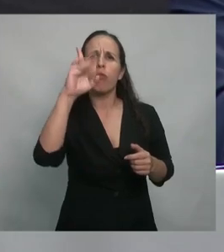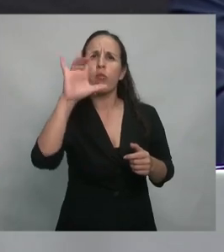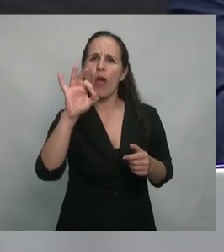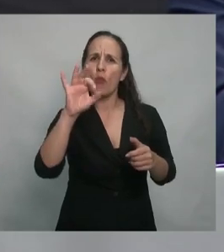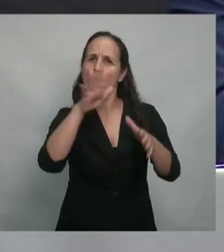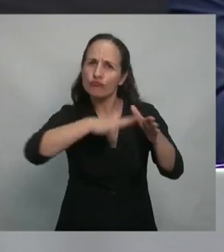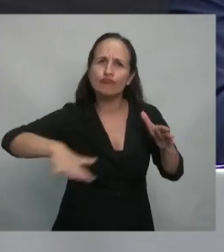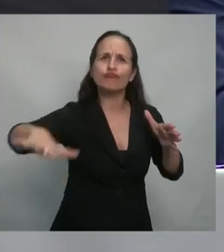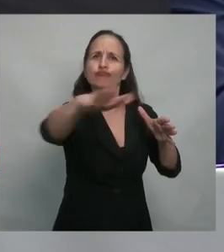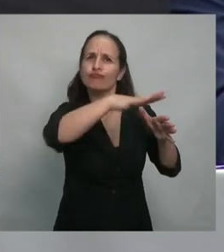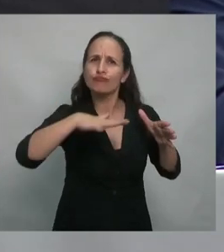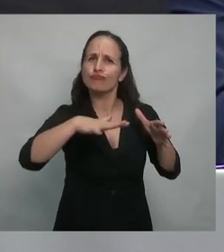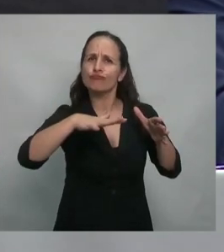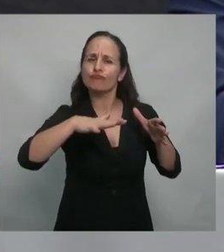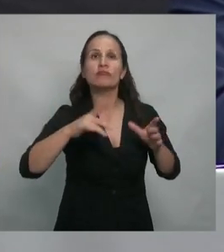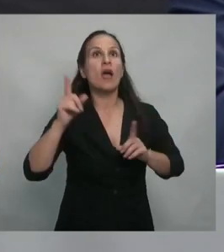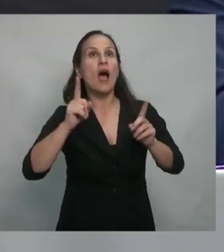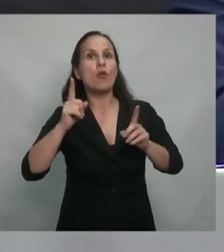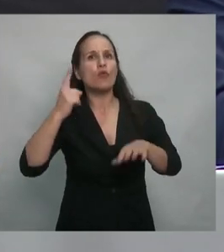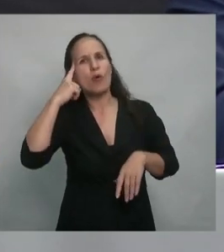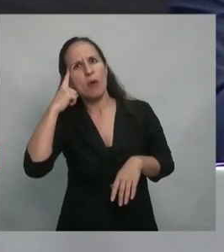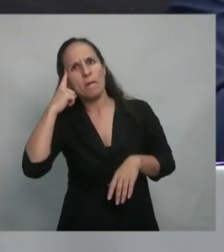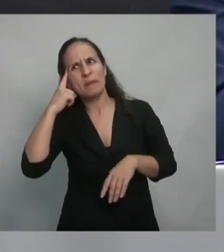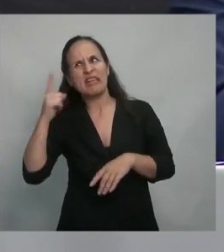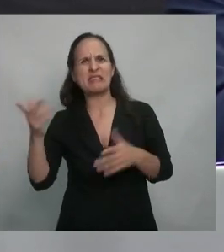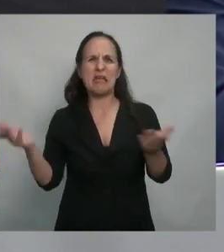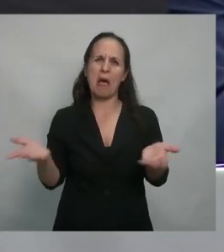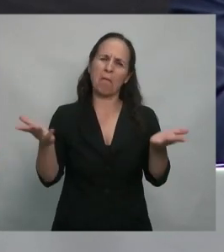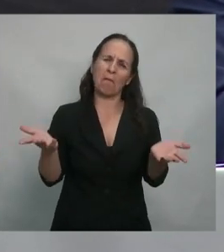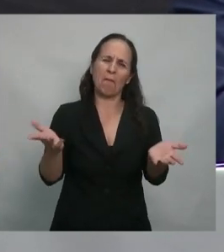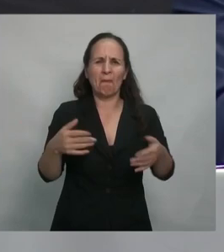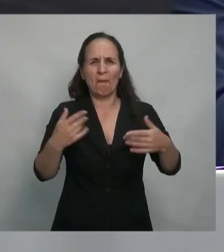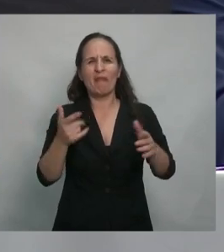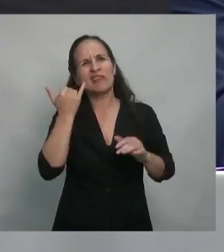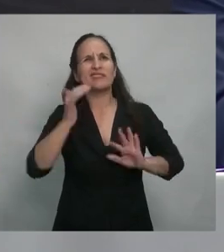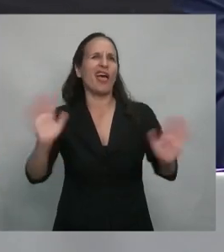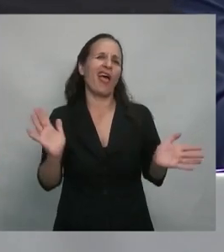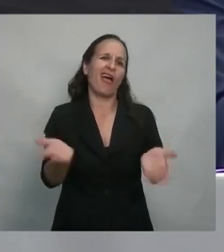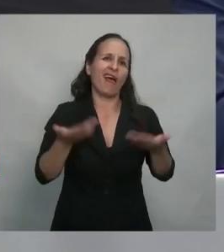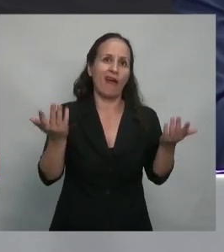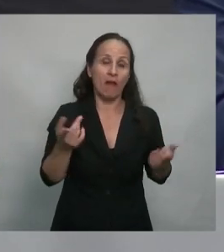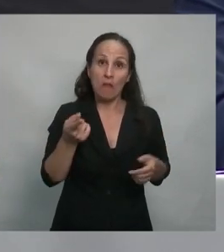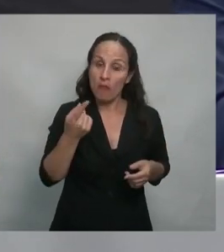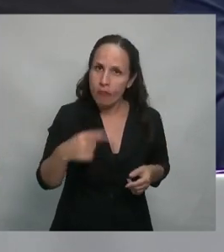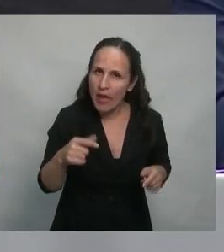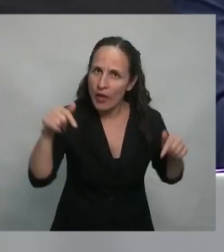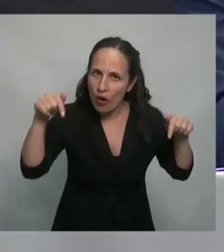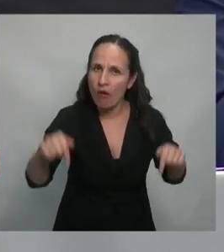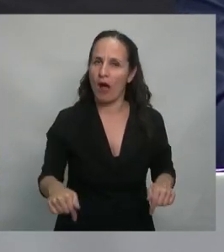una categoría de pensamiento que algunos consideraban perimida, pero que a la luz